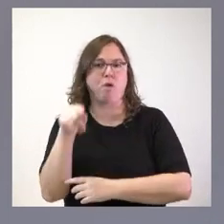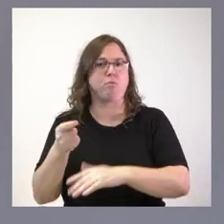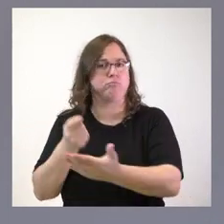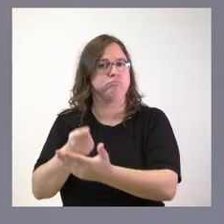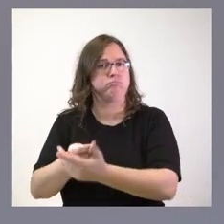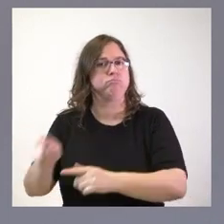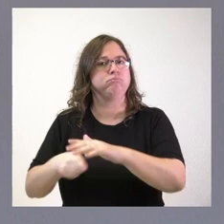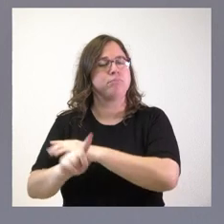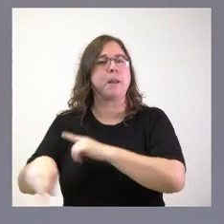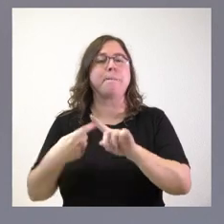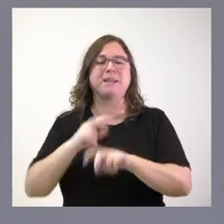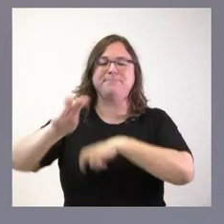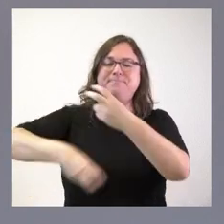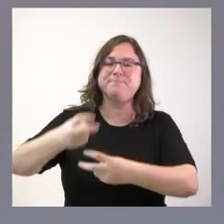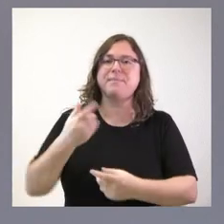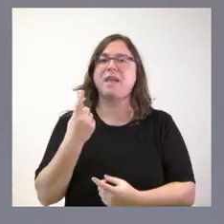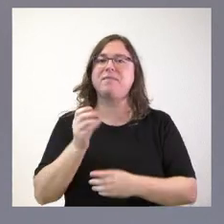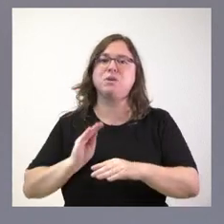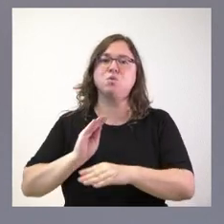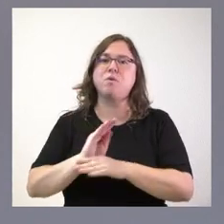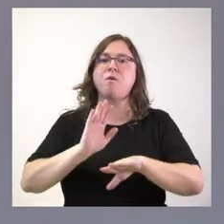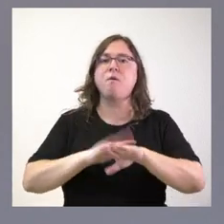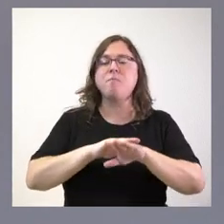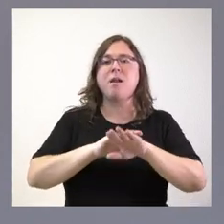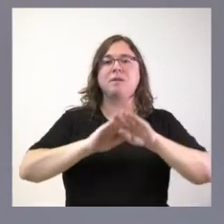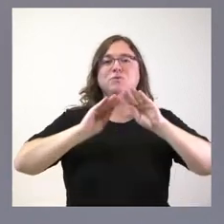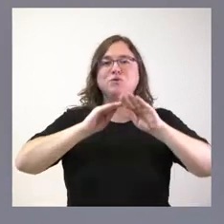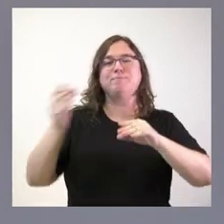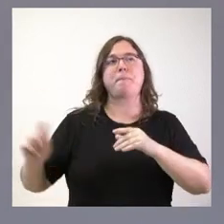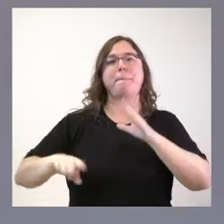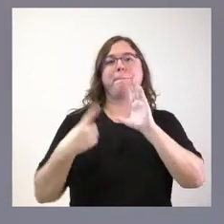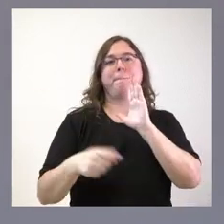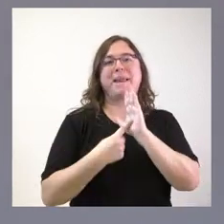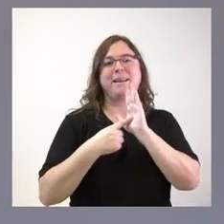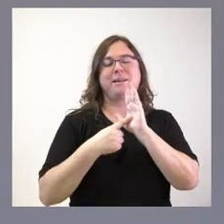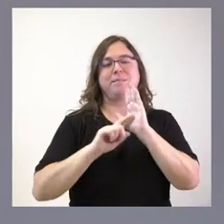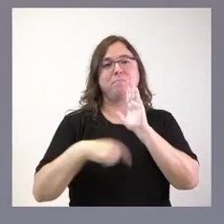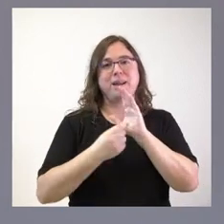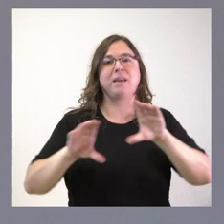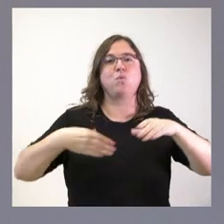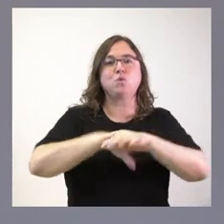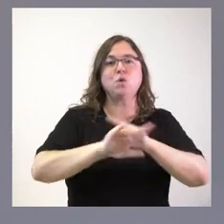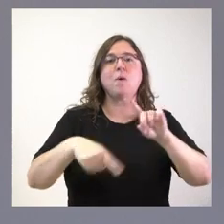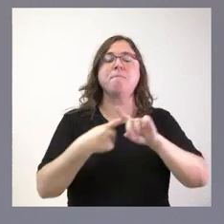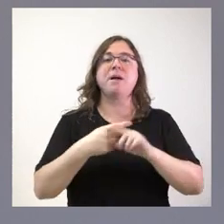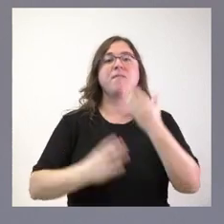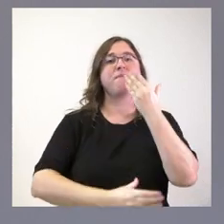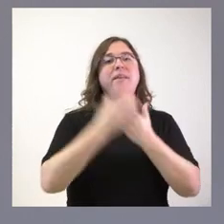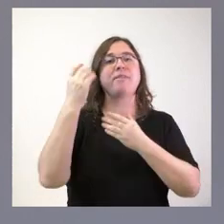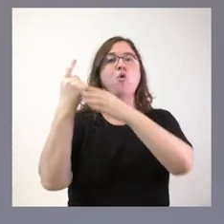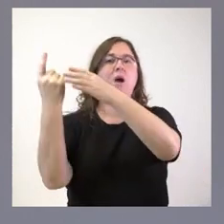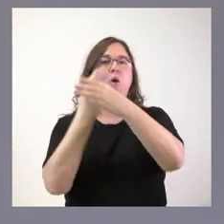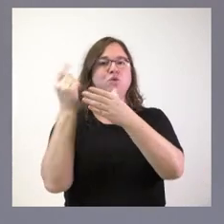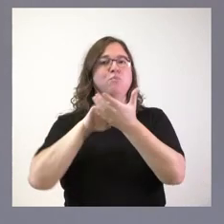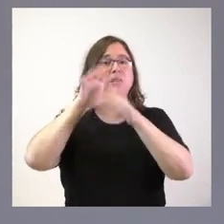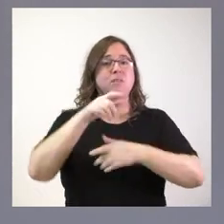actuaciones que incluyen subvenciones a la entidad plena inclusión y la Federación de Autismo de Castilla y León, con los importes